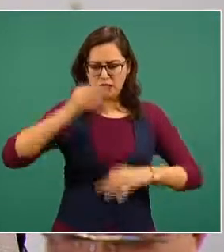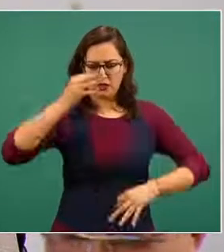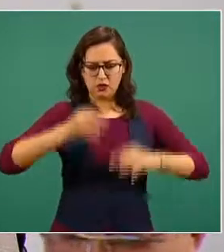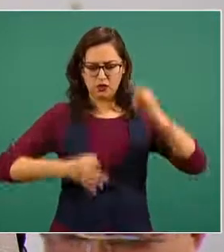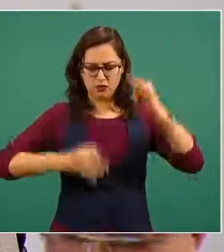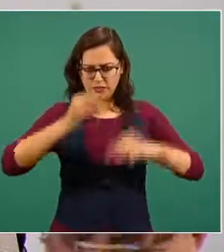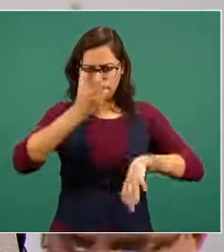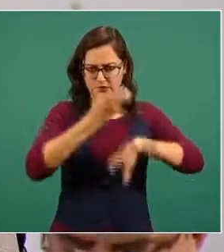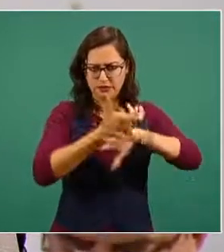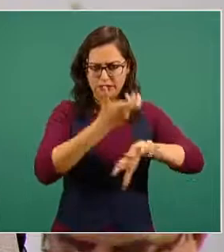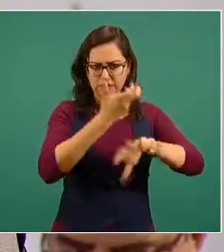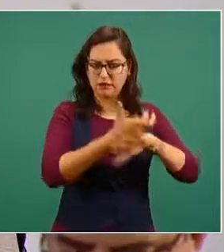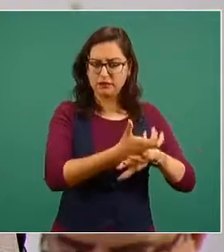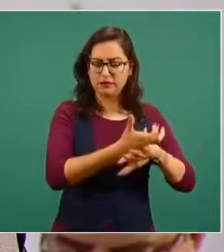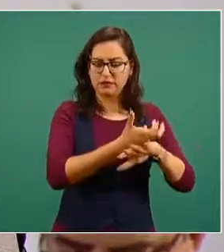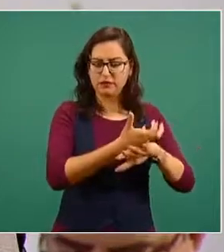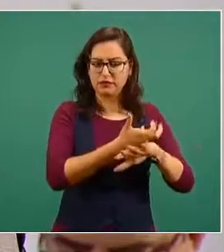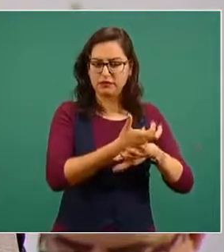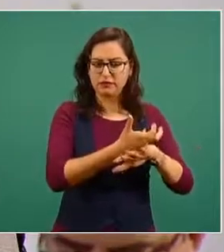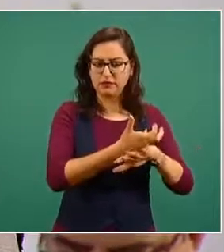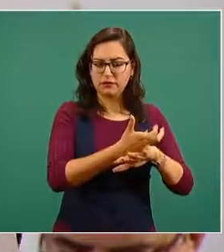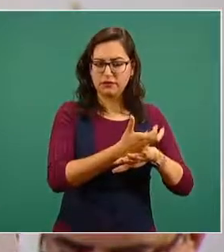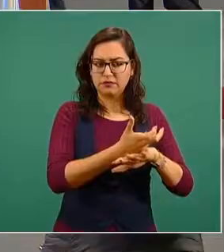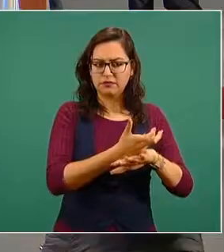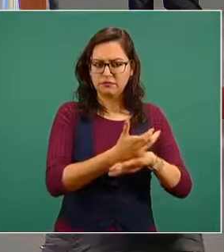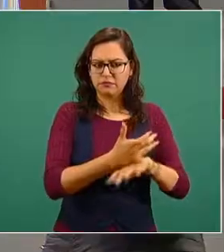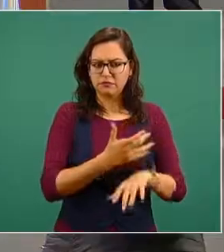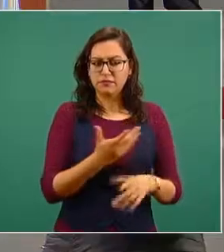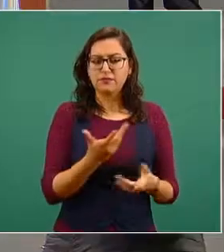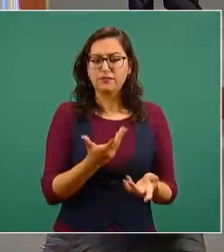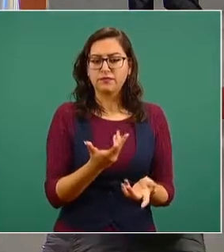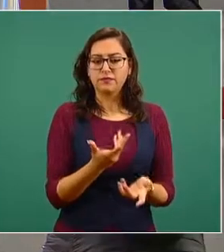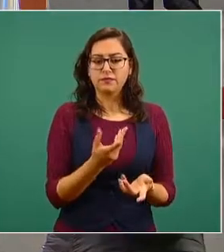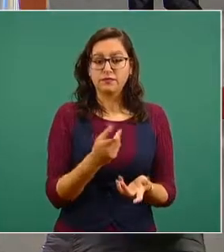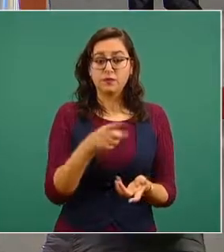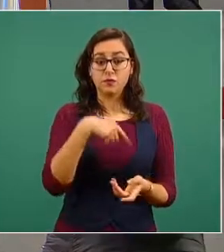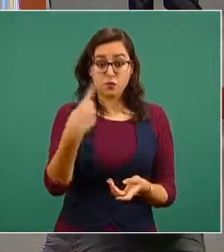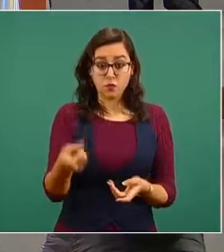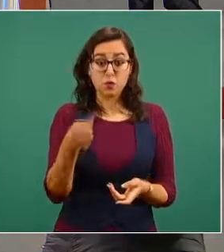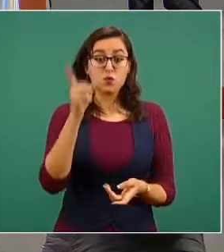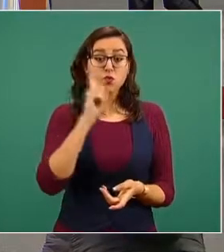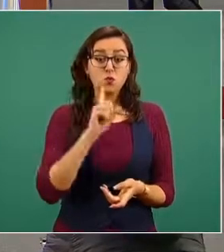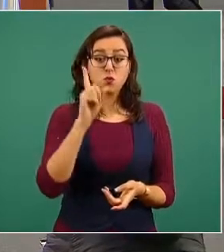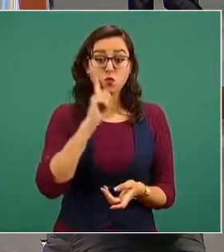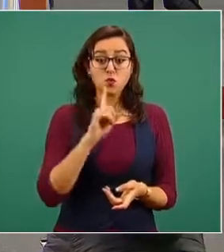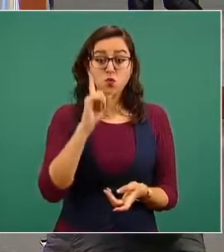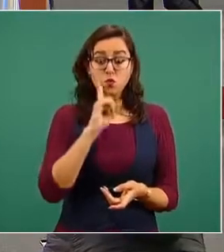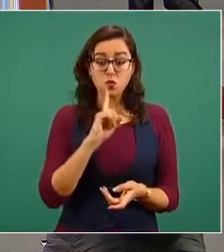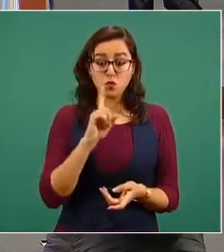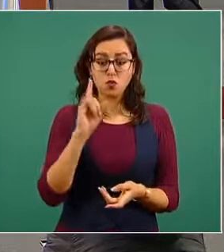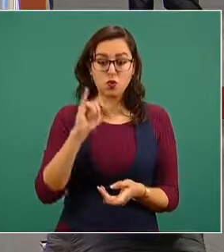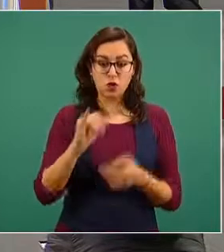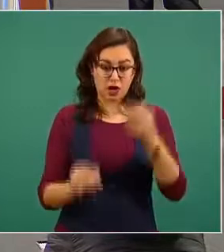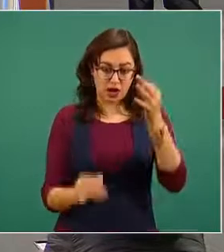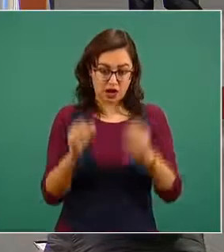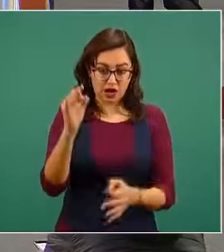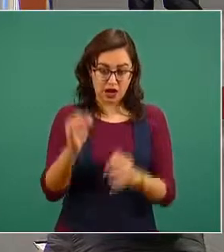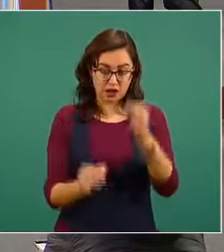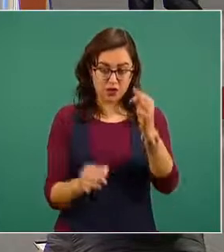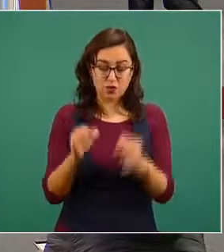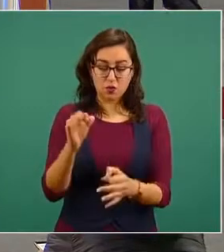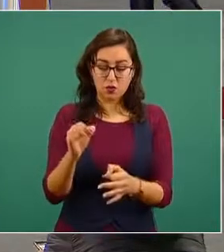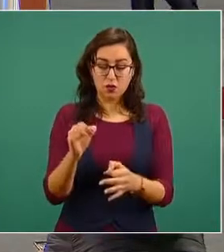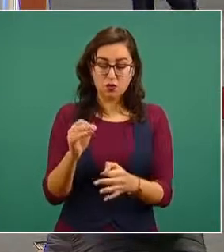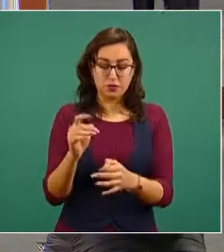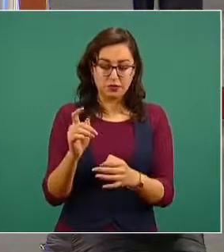le solicitó a la jueza que conoció del caso